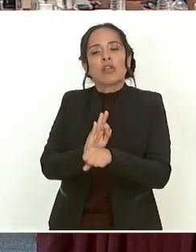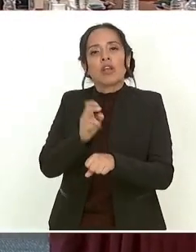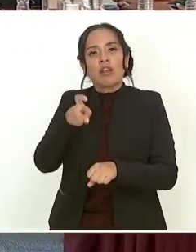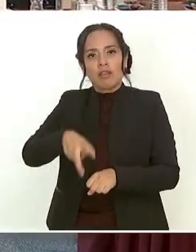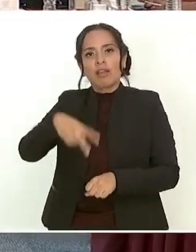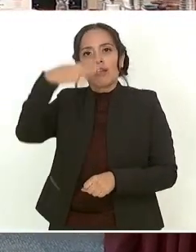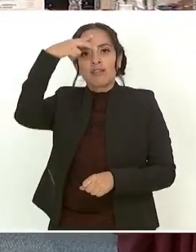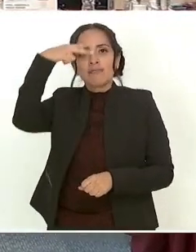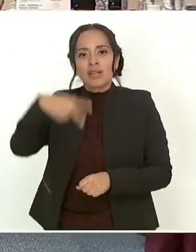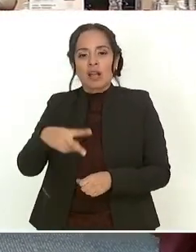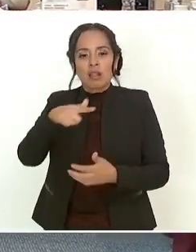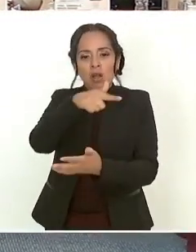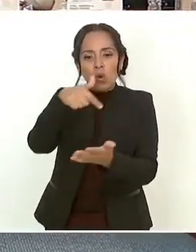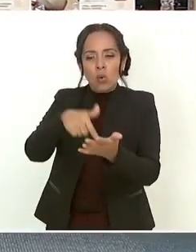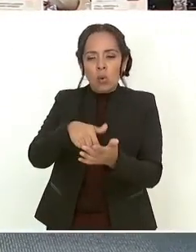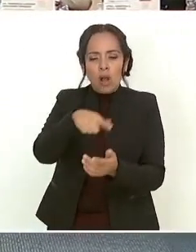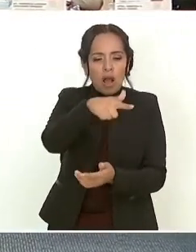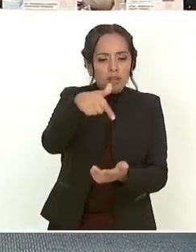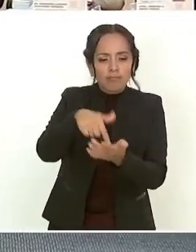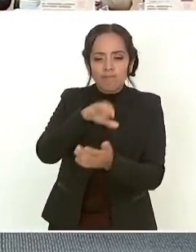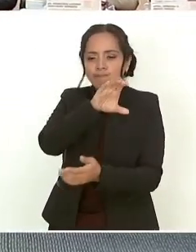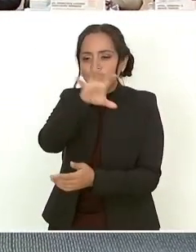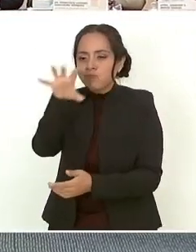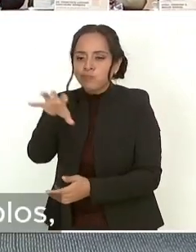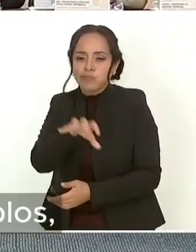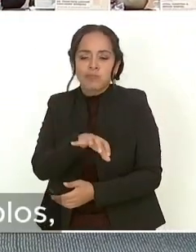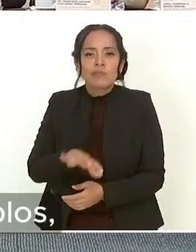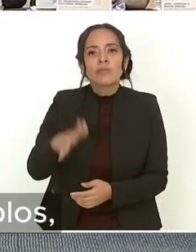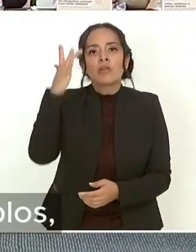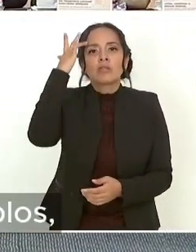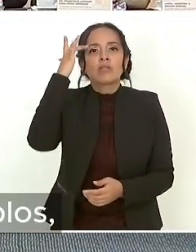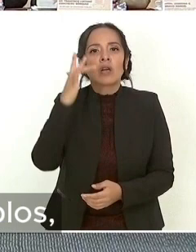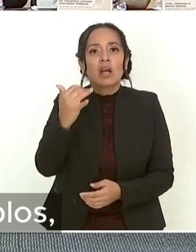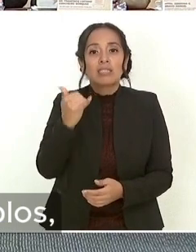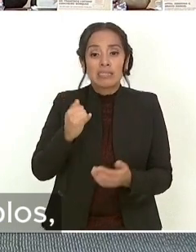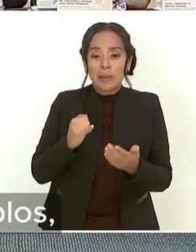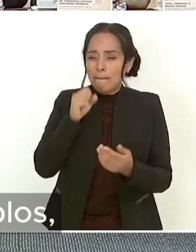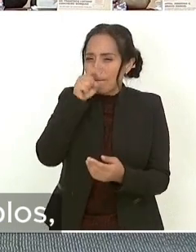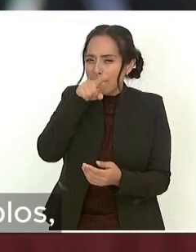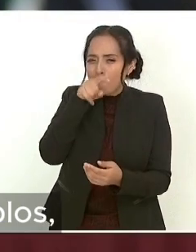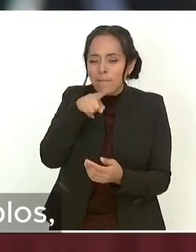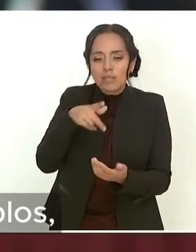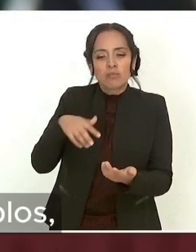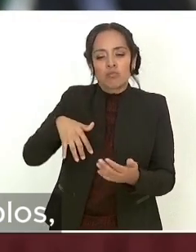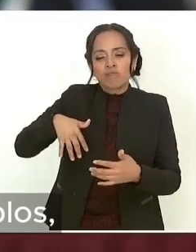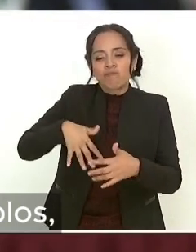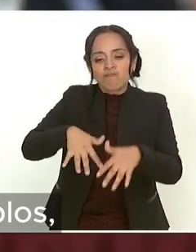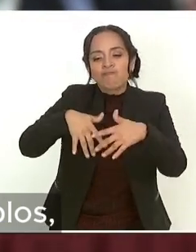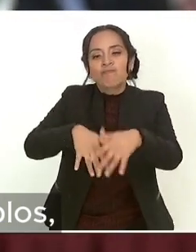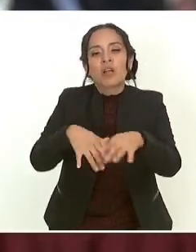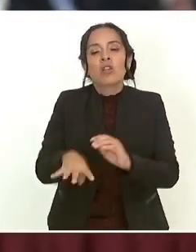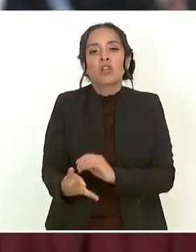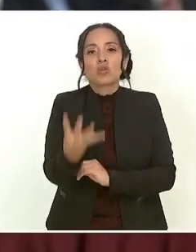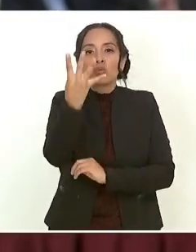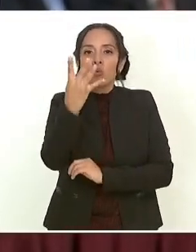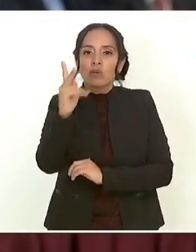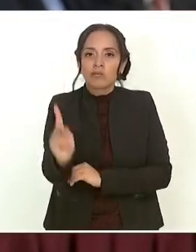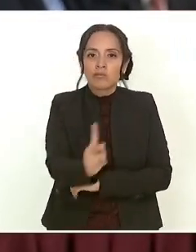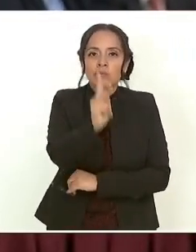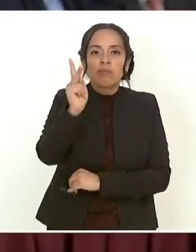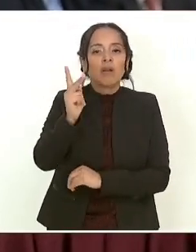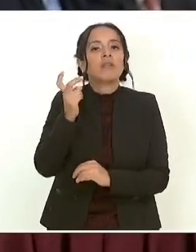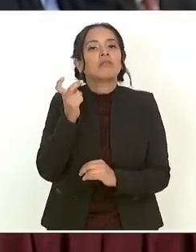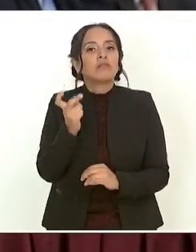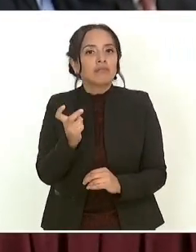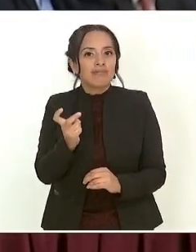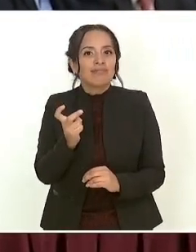de los lugares y sitios sagrados y las rutas de peregrinación de los cuatro pueblos marcan